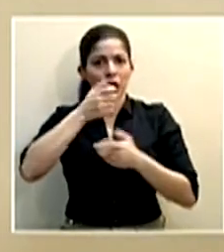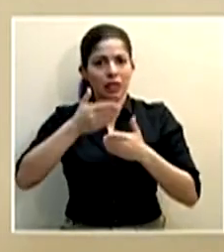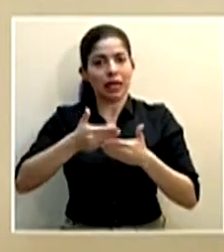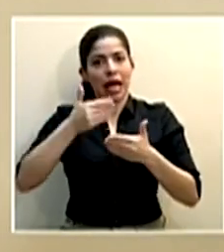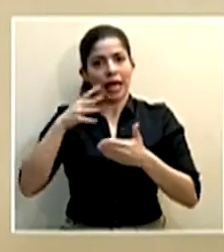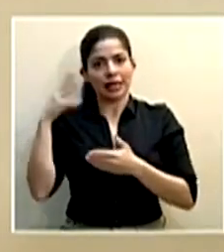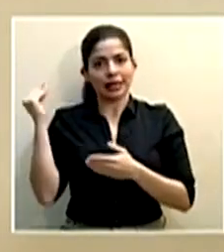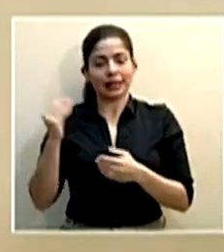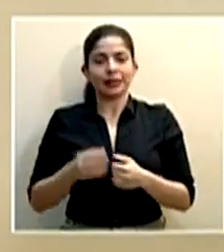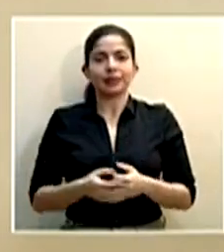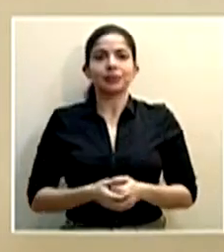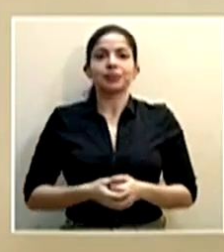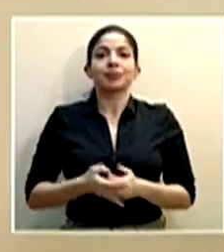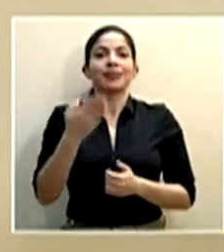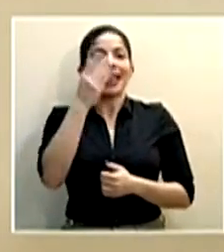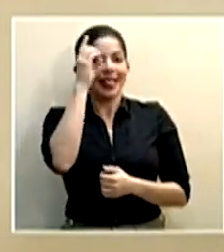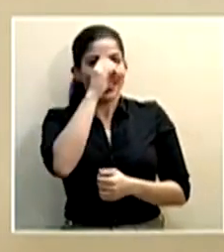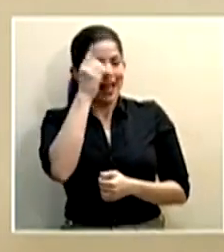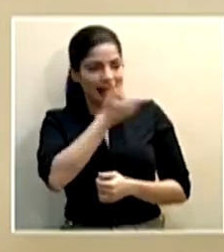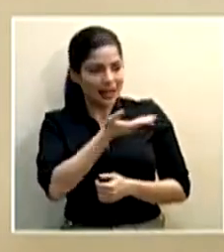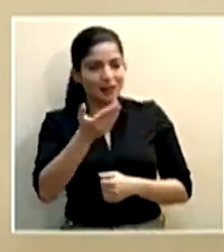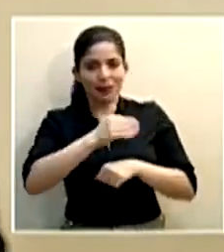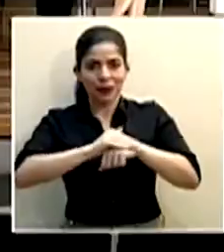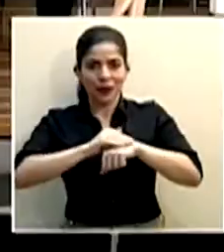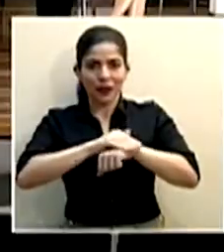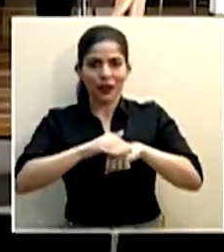de retirarme. Don Daniel, adelante, por favor.